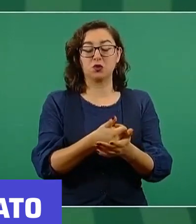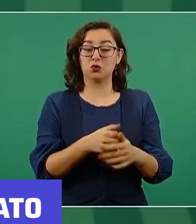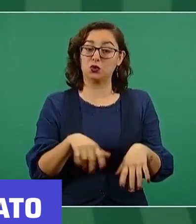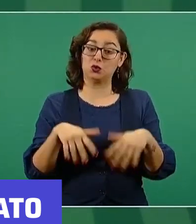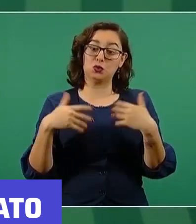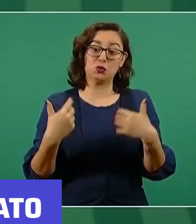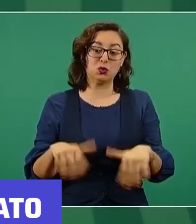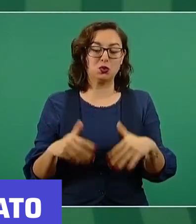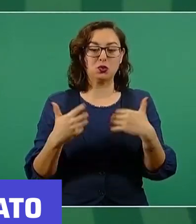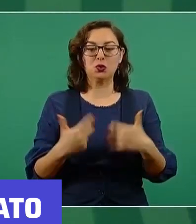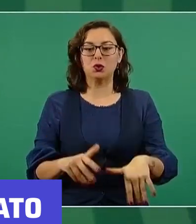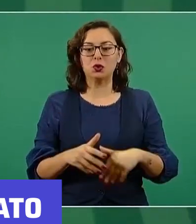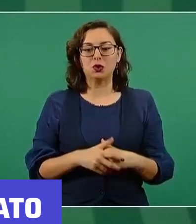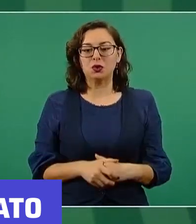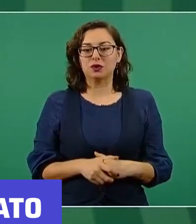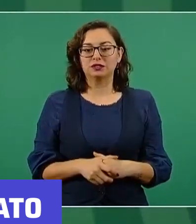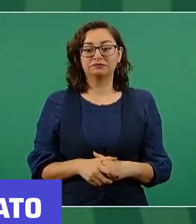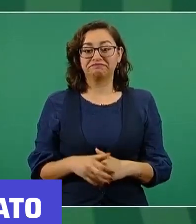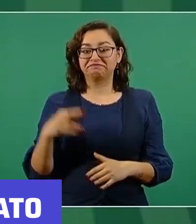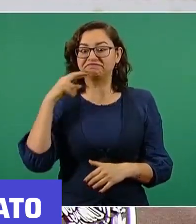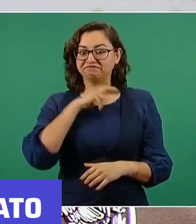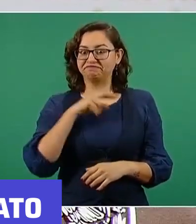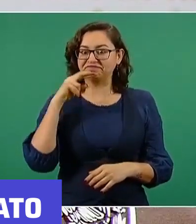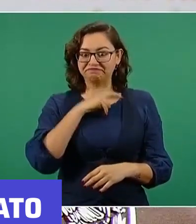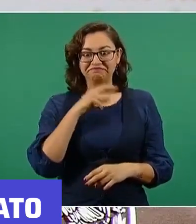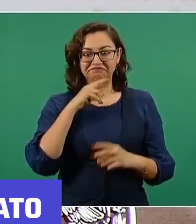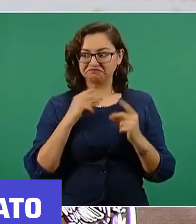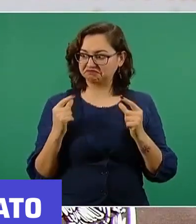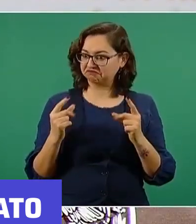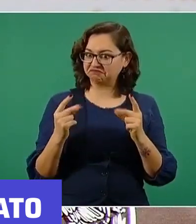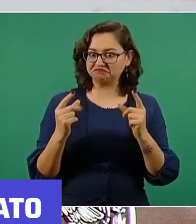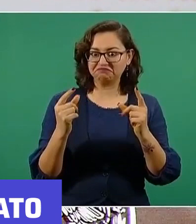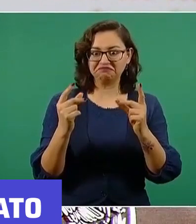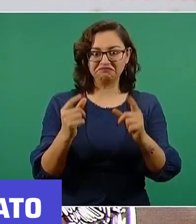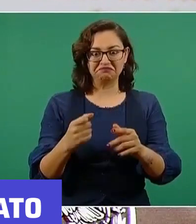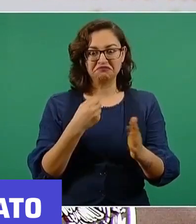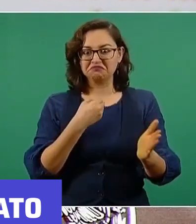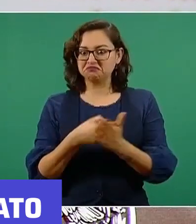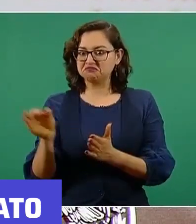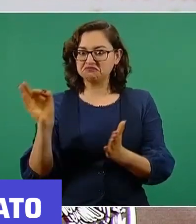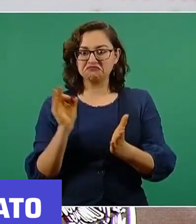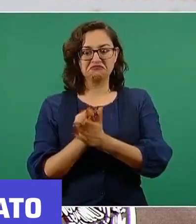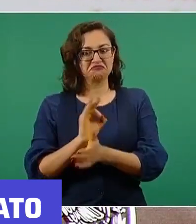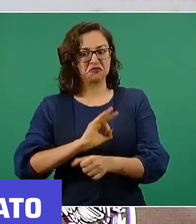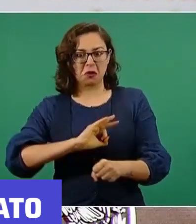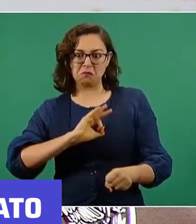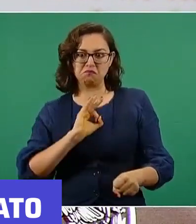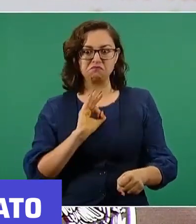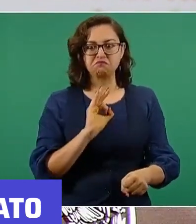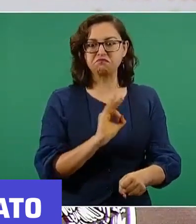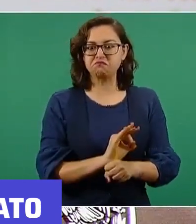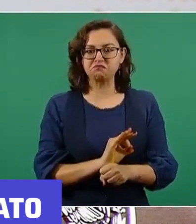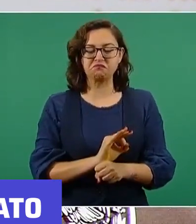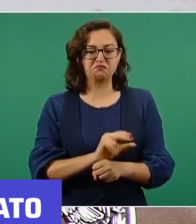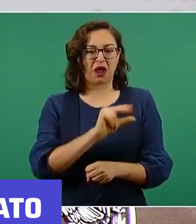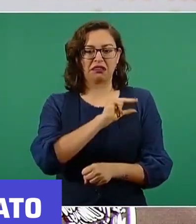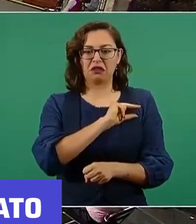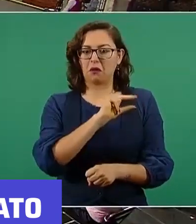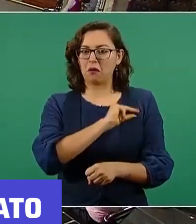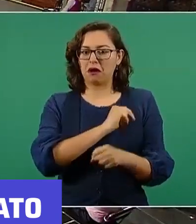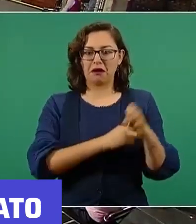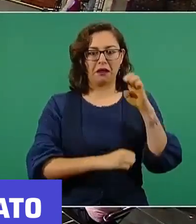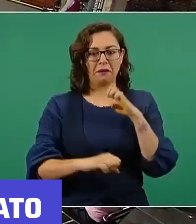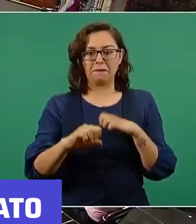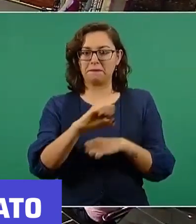muy eficientes, tenaces defensores de intereses particulares.